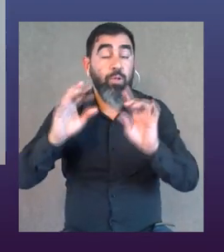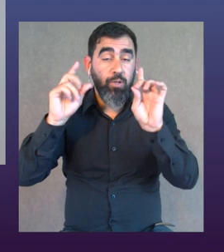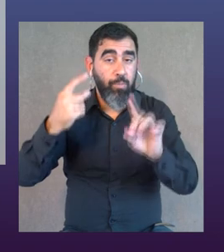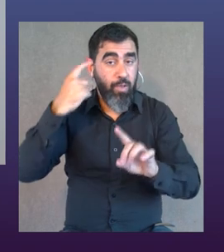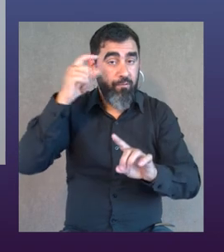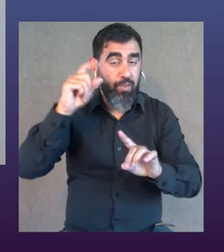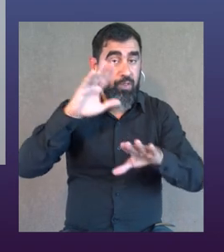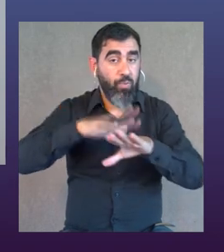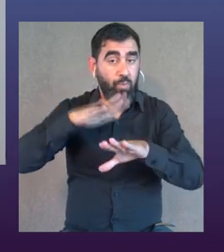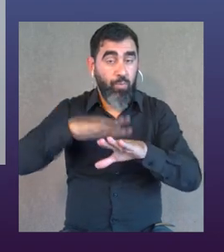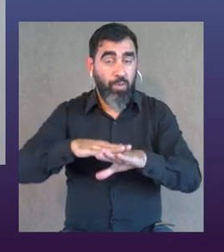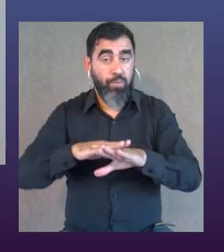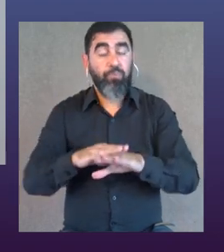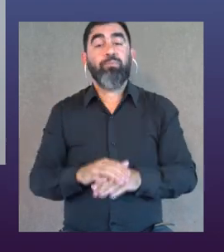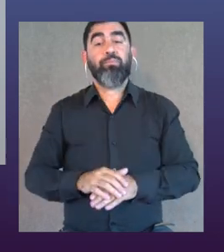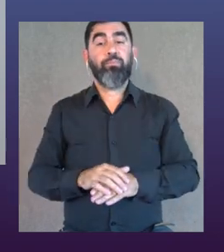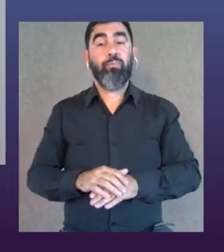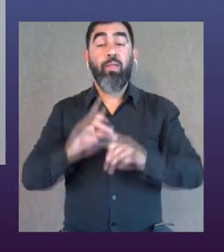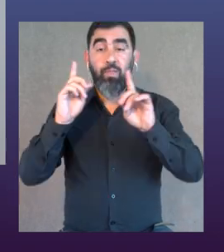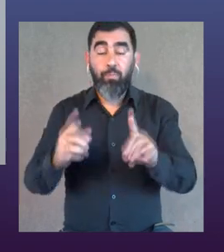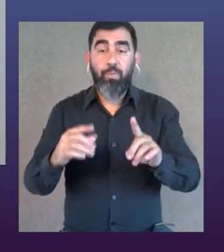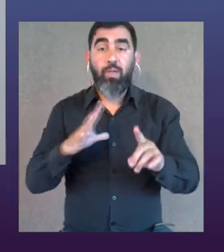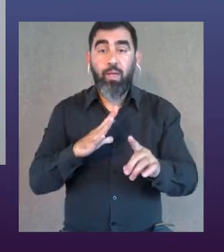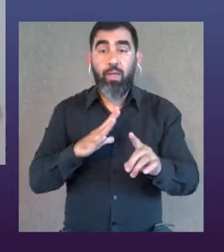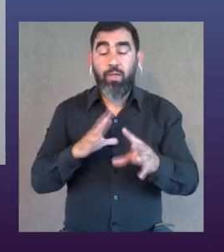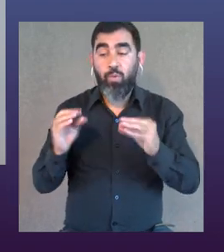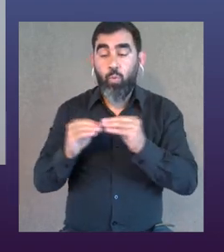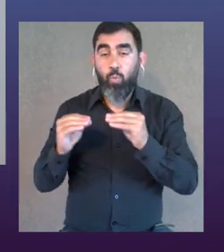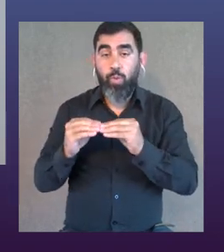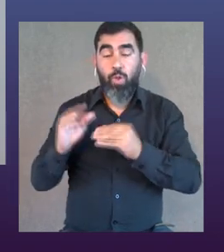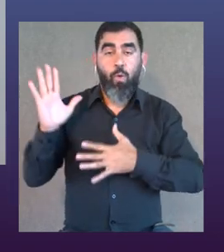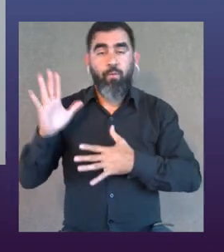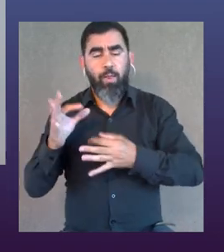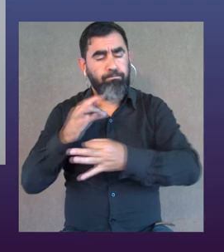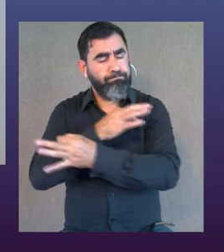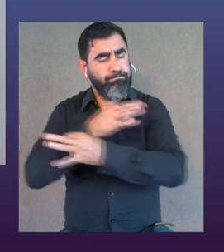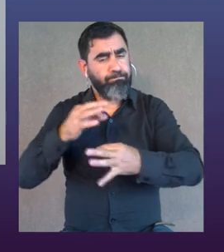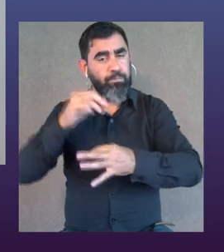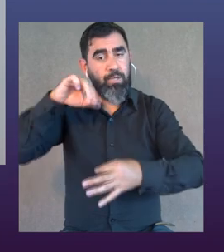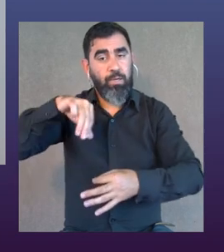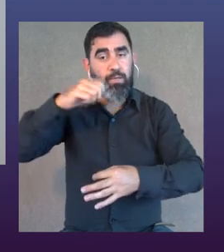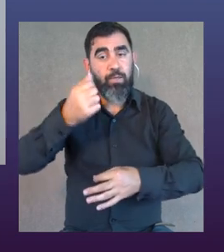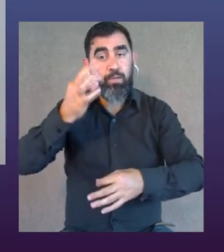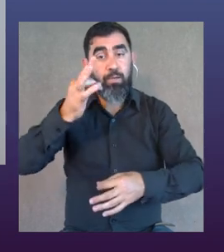una música original, teníamos la pieza con Natalia que es una bailarina increíble